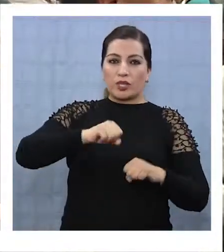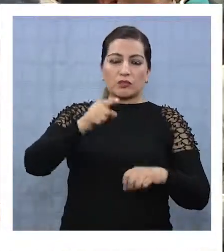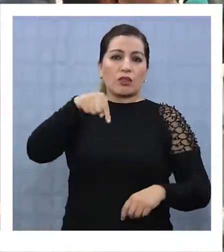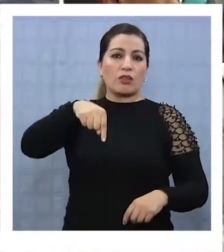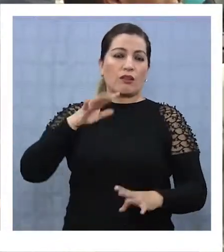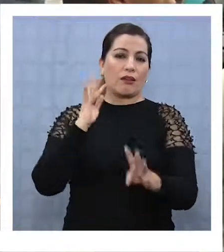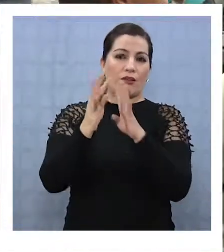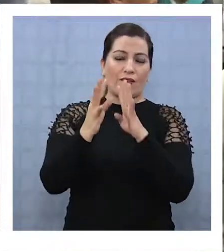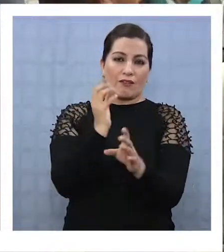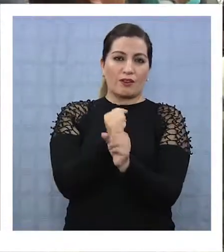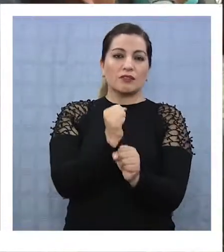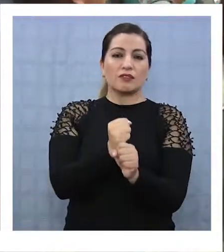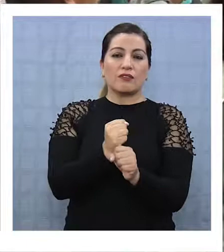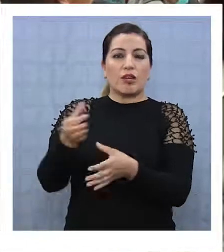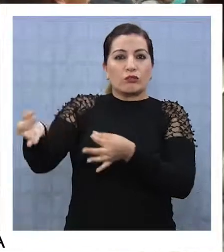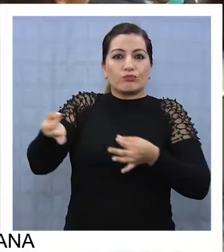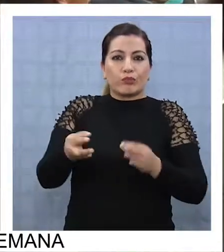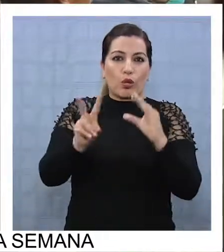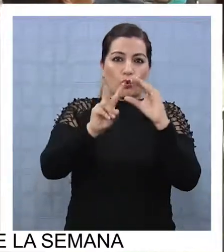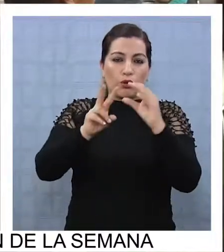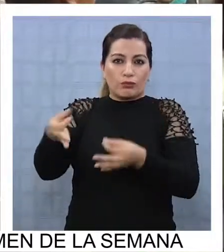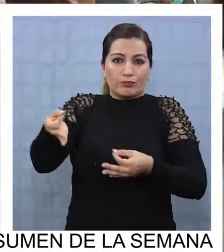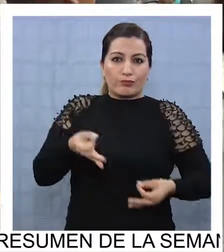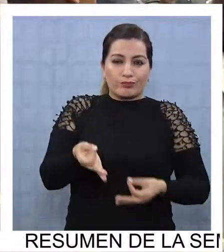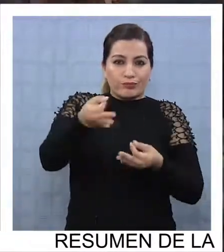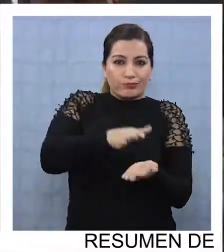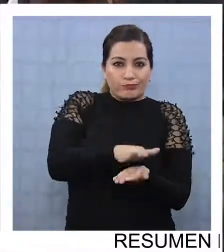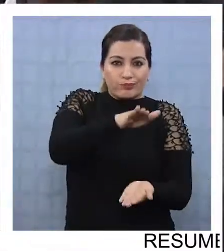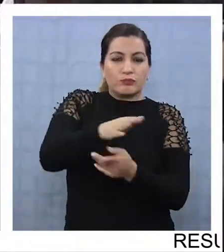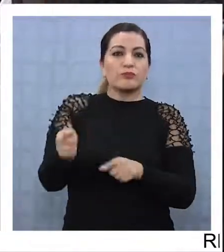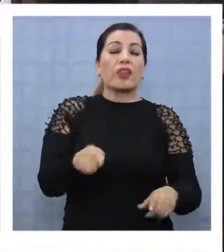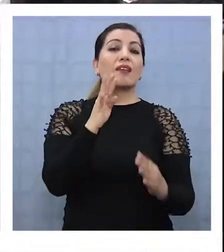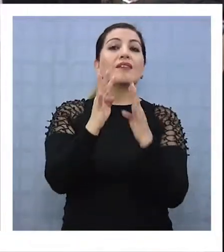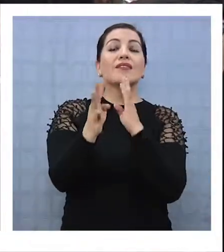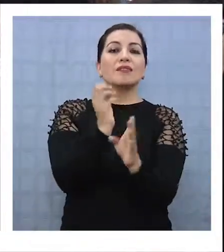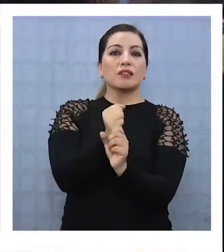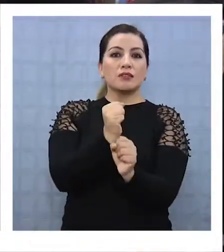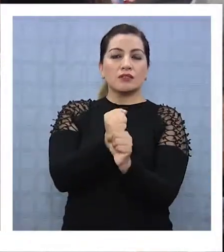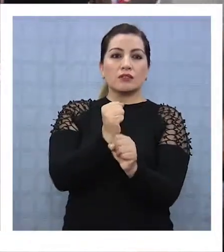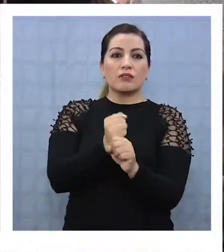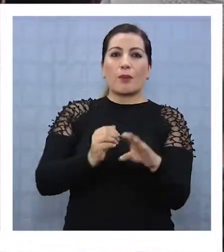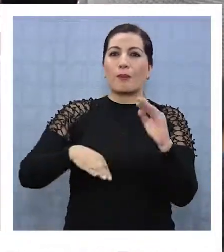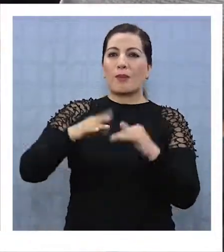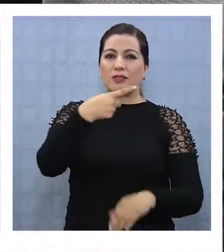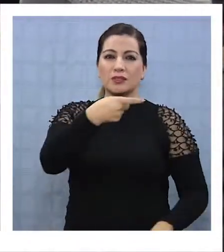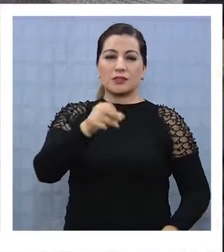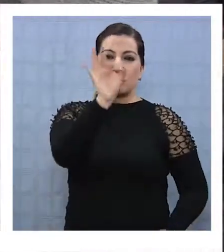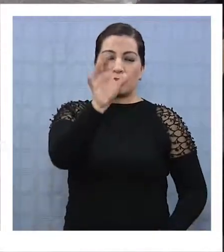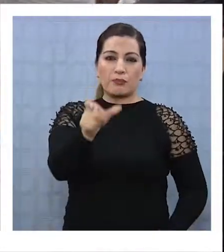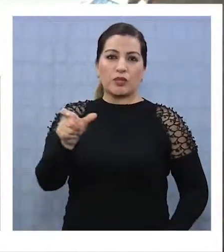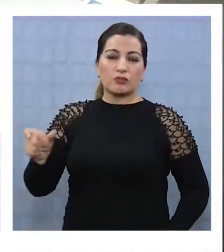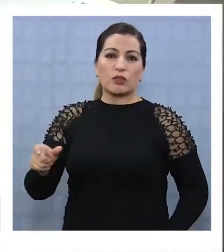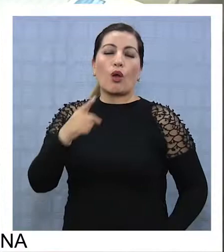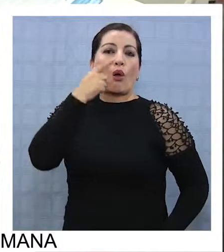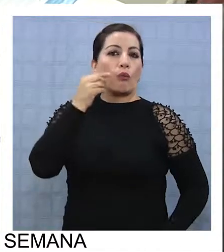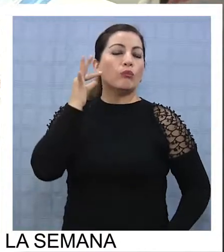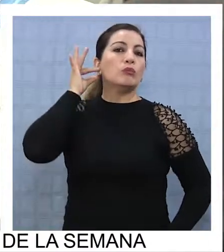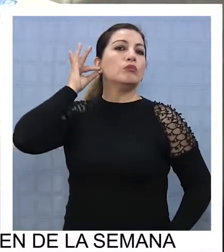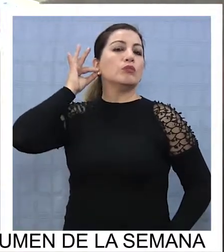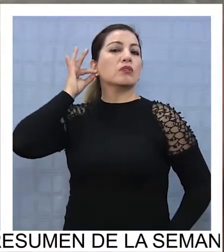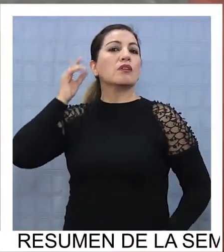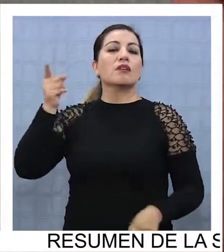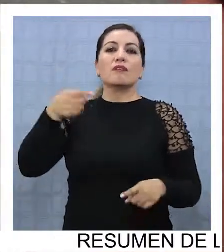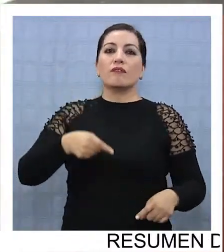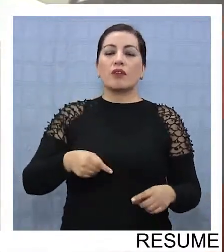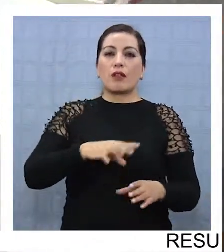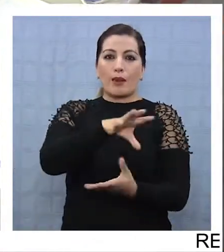día, están aquí en la feria recibiendo los currículums, exactamente. Esta feria laboral recibió a más de 100 personas, entre hombres y mujeres,